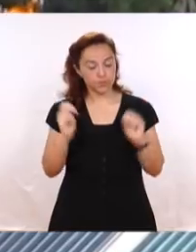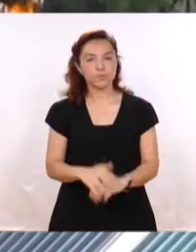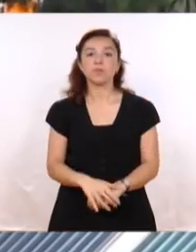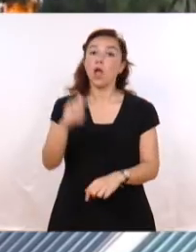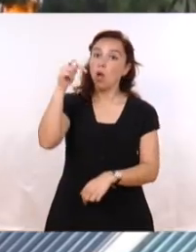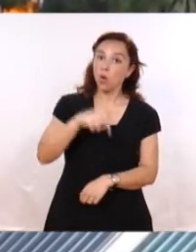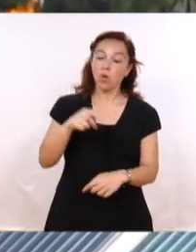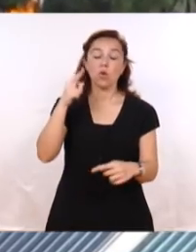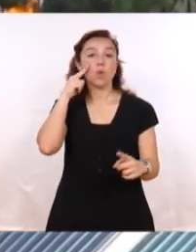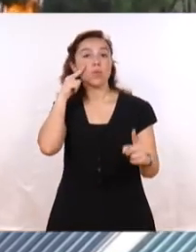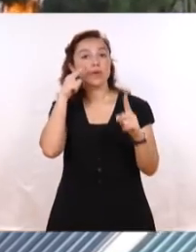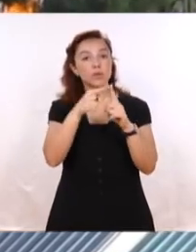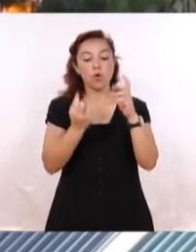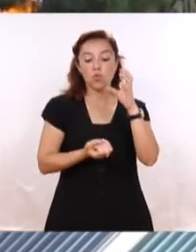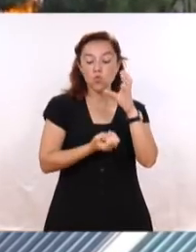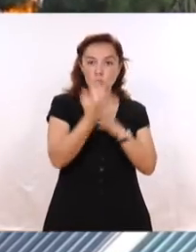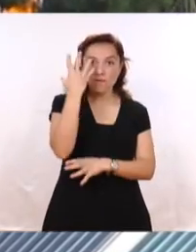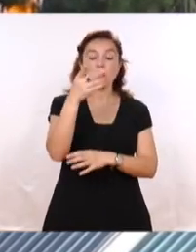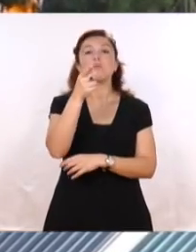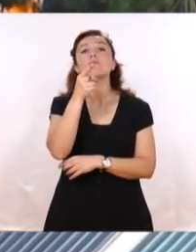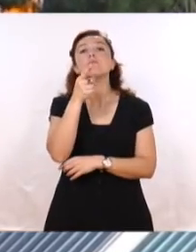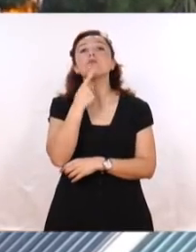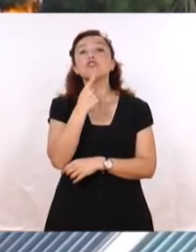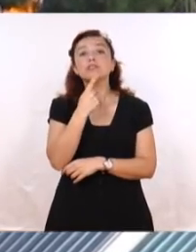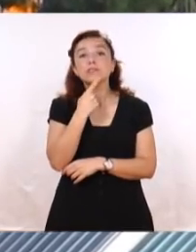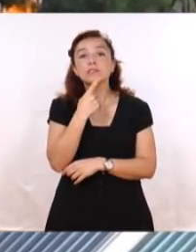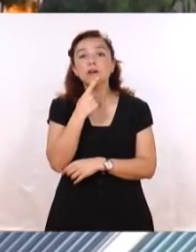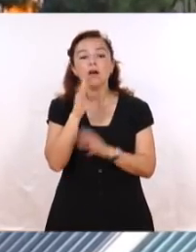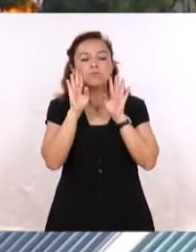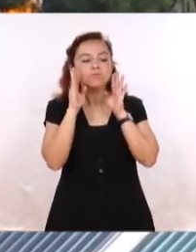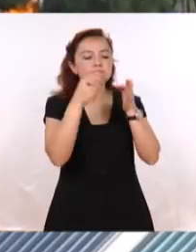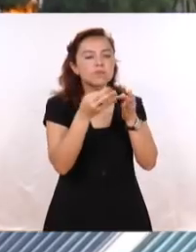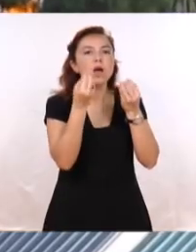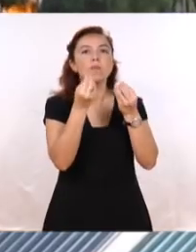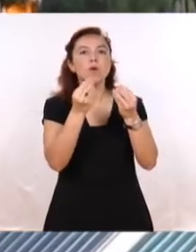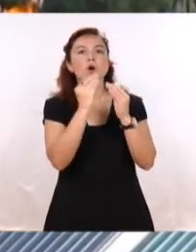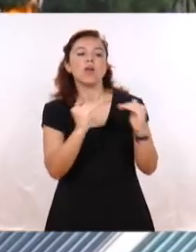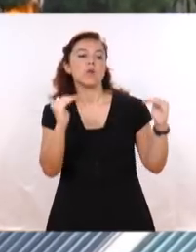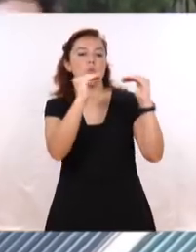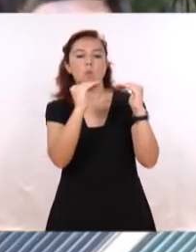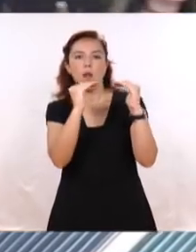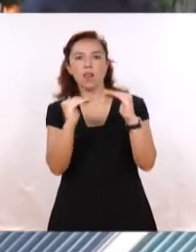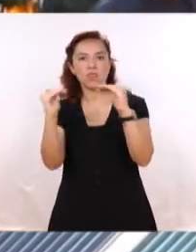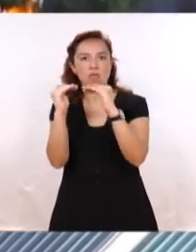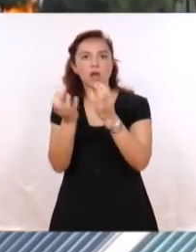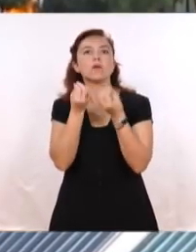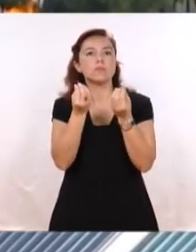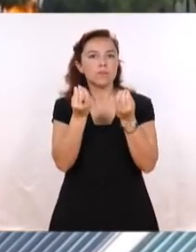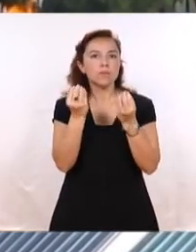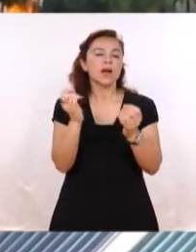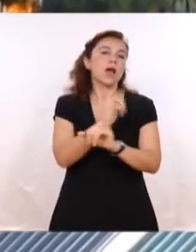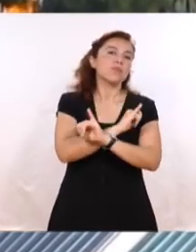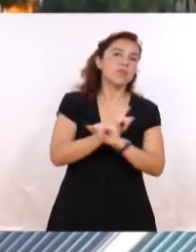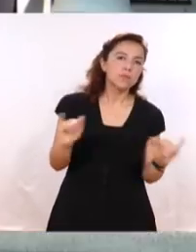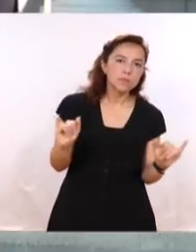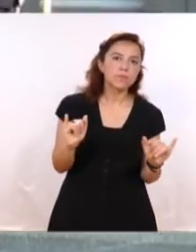el objetivo de una nueva generación de políticas Debe estar orientado a construir niveles de igualdad Que nos permitan superar